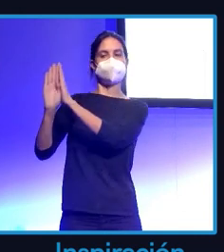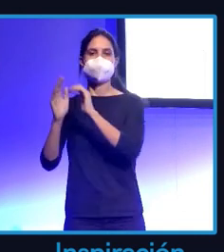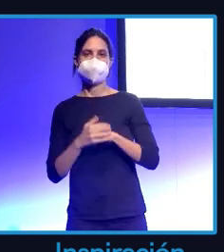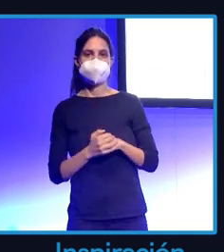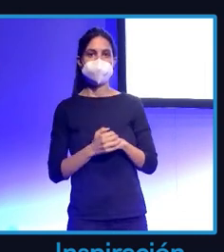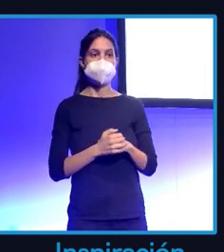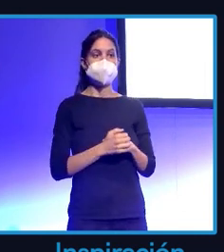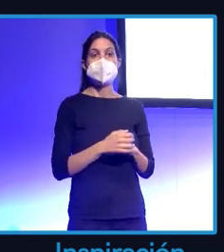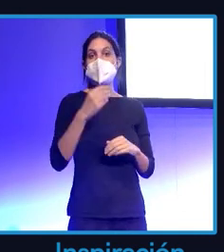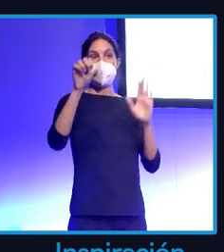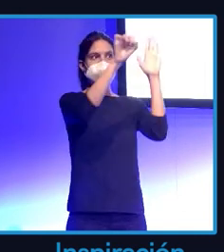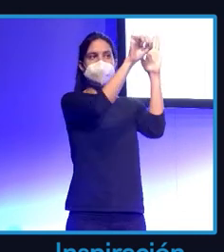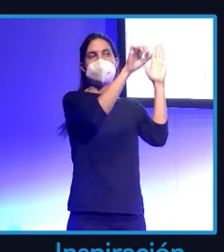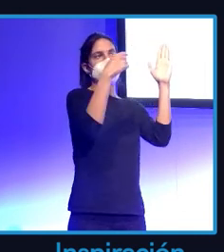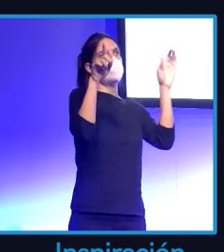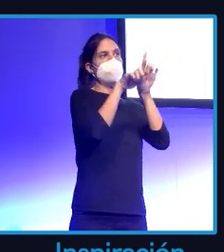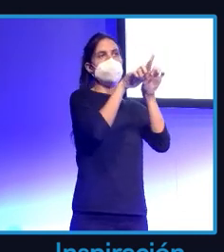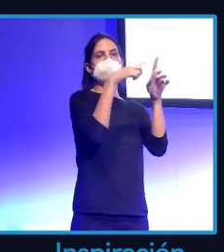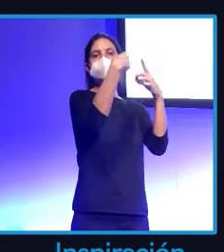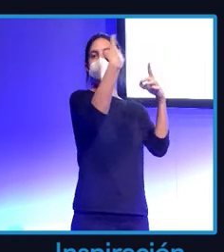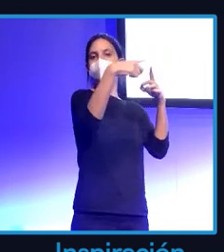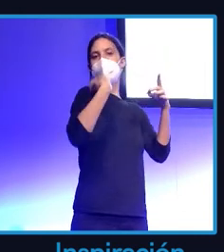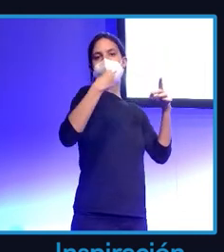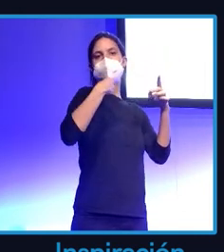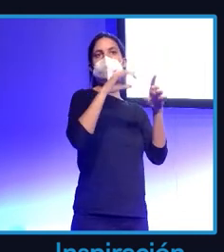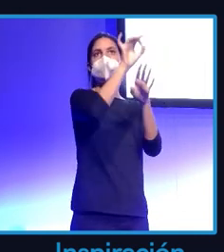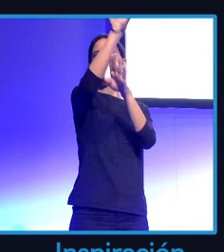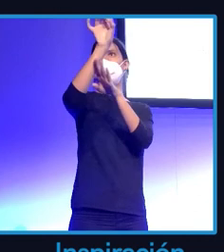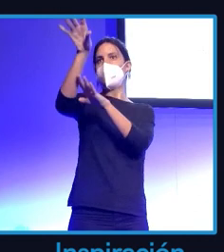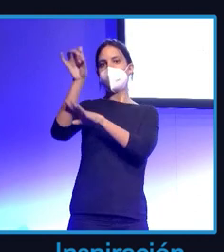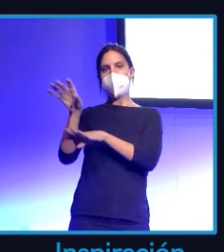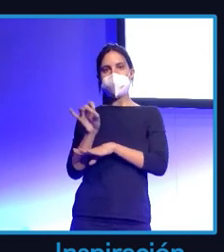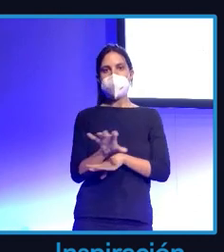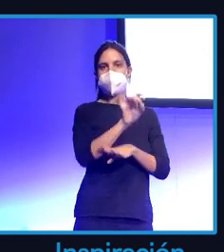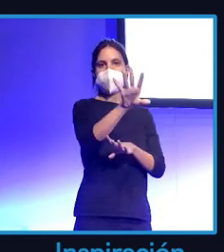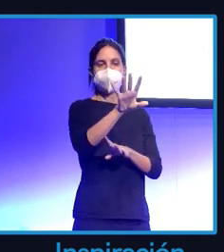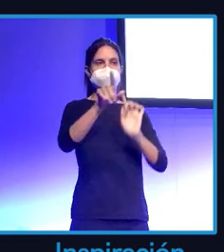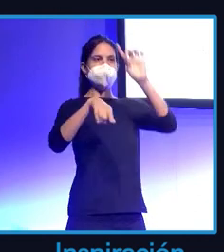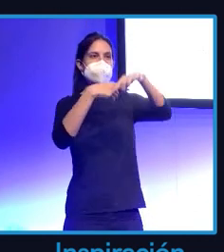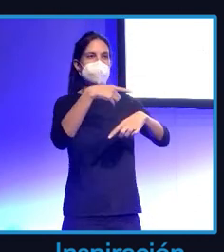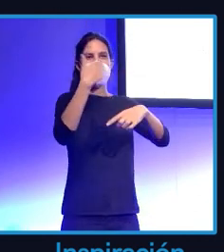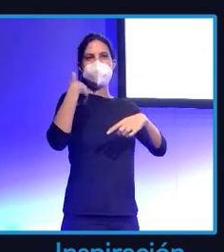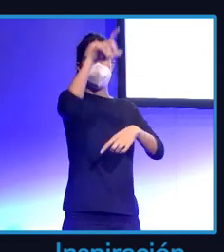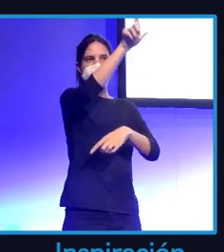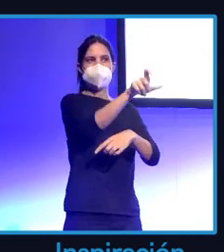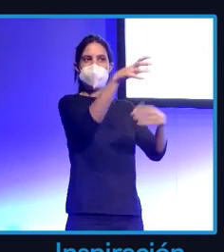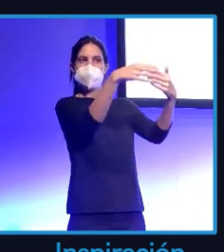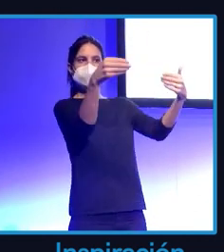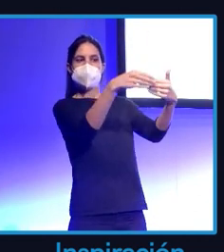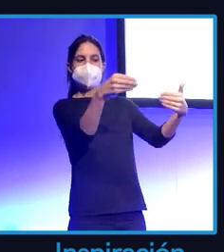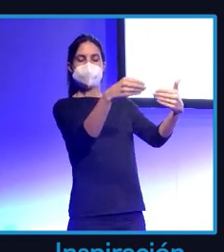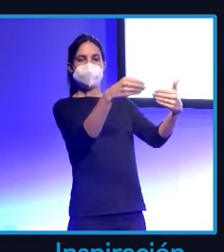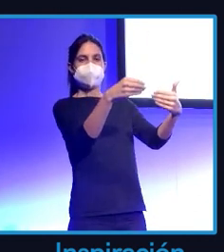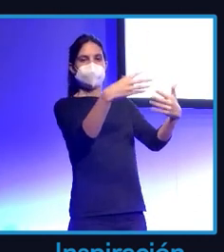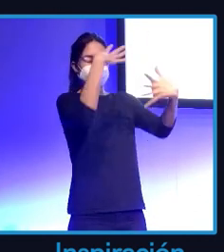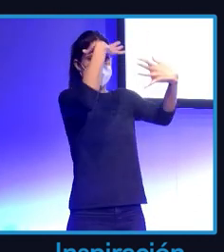a 50 chicas, dejemos de saturar al consumidor porque el consumidor no se lo cree y el consumidor ahora tiene mucho más